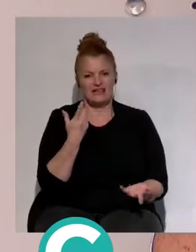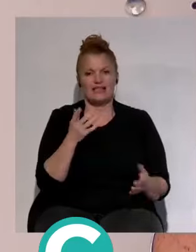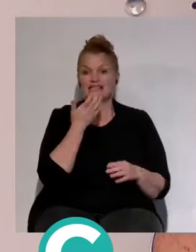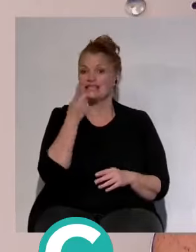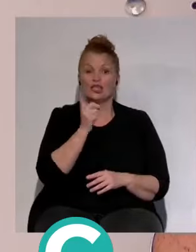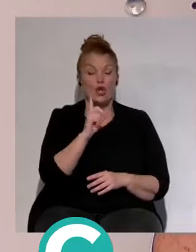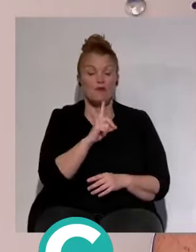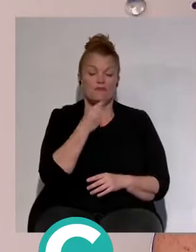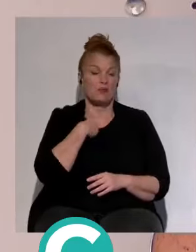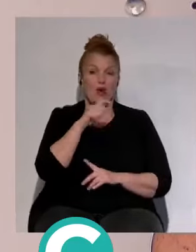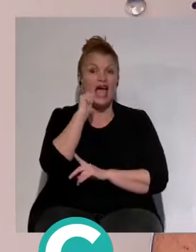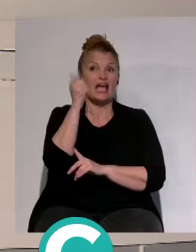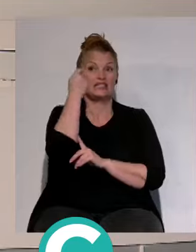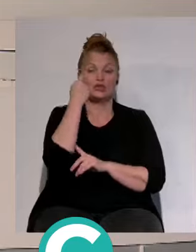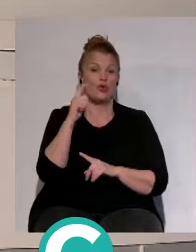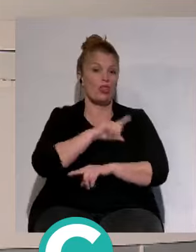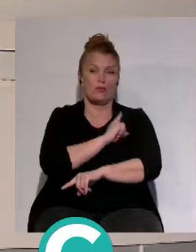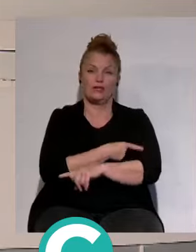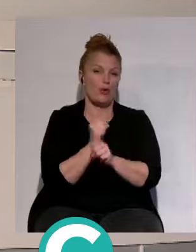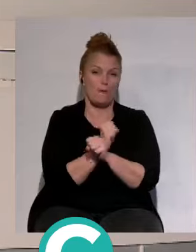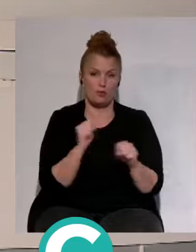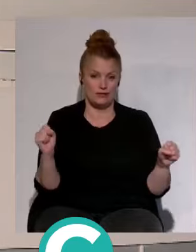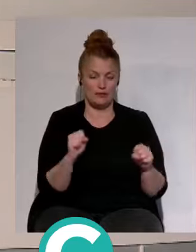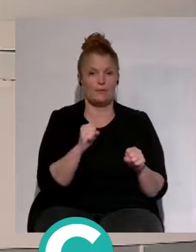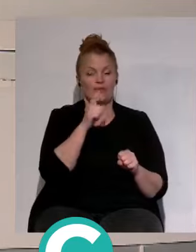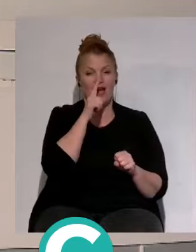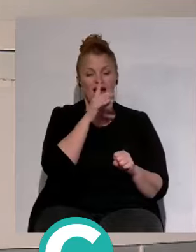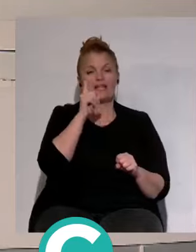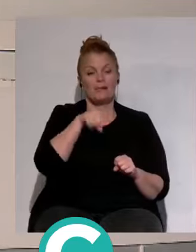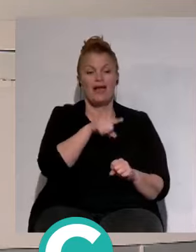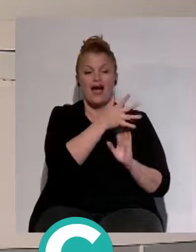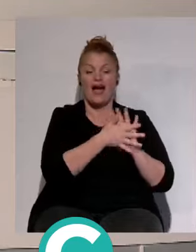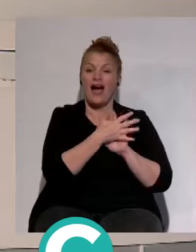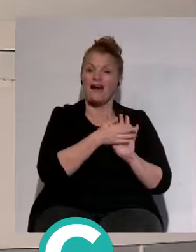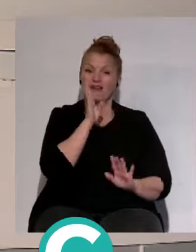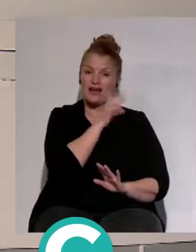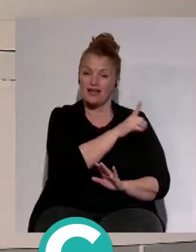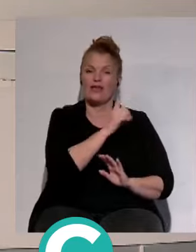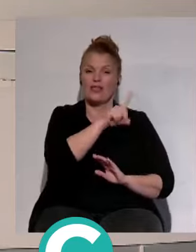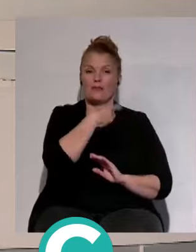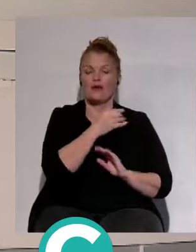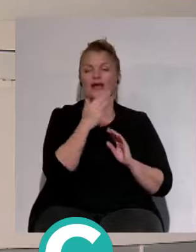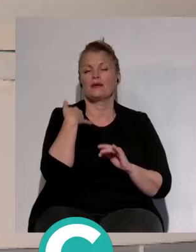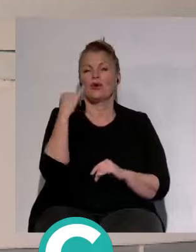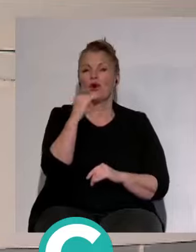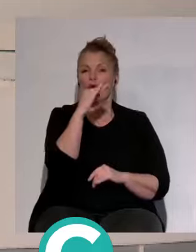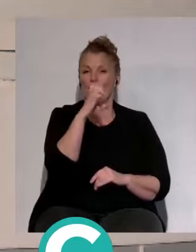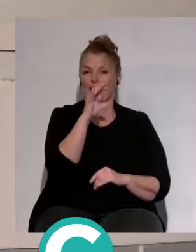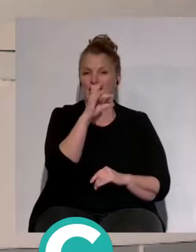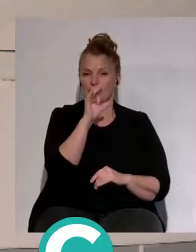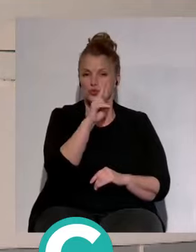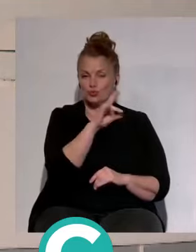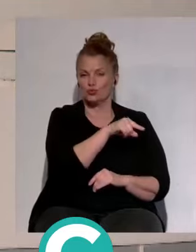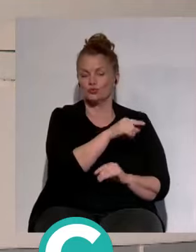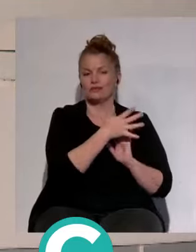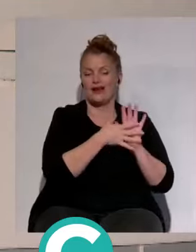deportivos. veremos a ver cuándo es el momento de ese balance y autocrítica que comenta y pide Jesús y creo que la mayoría